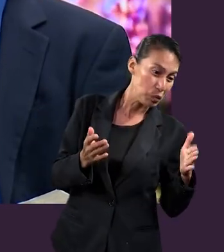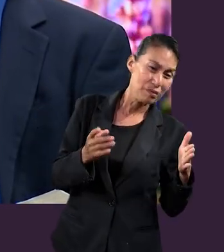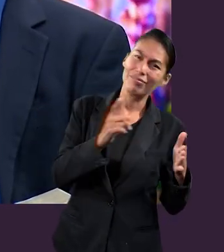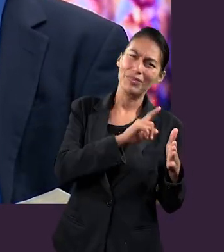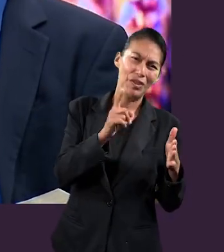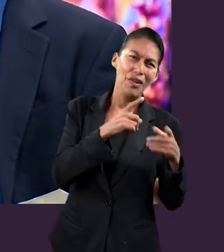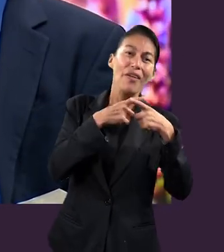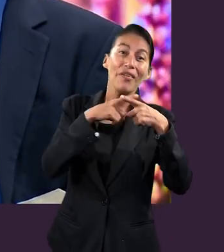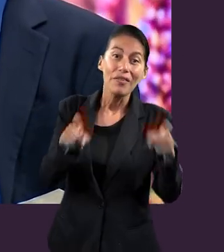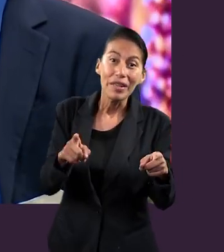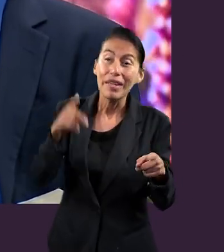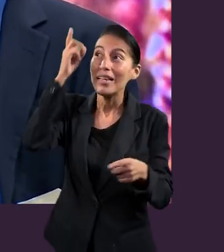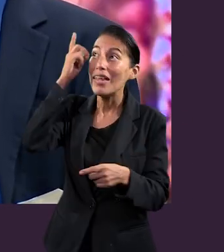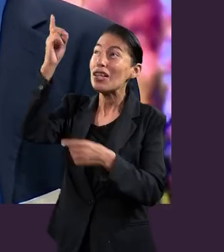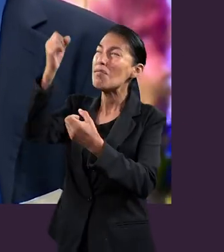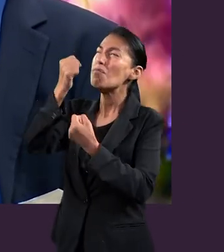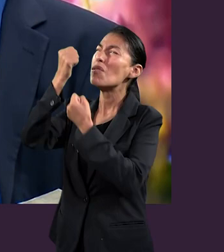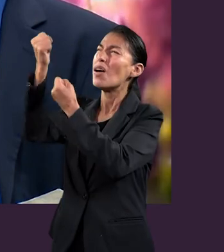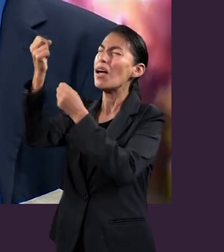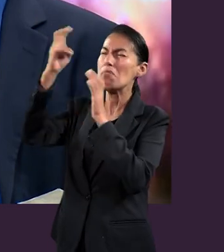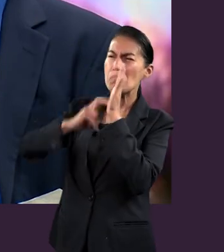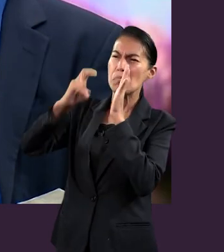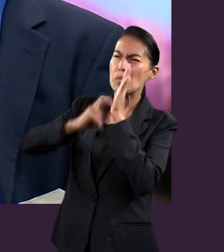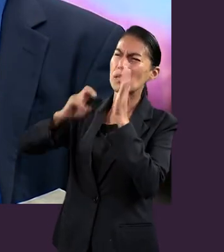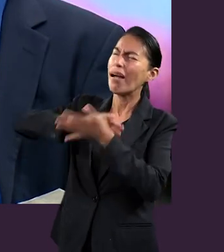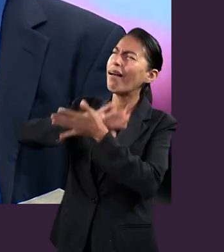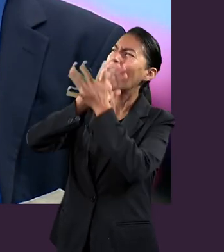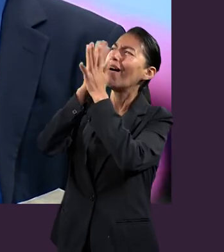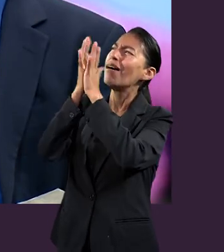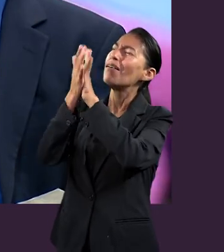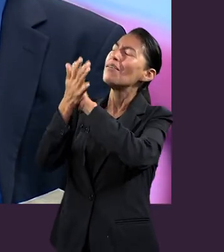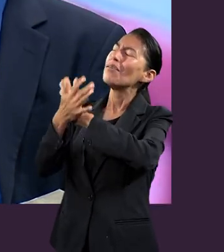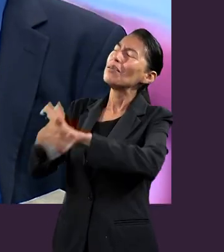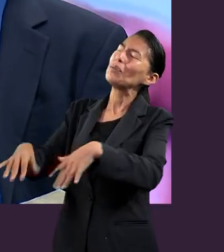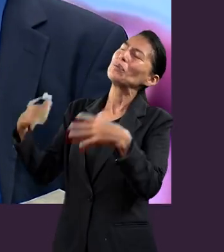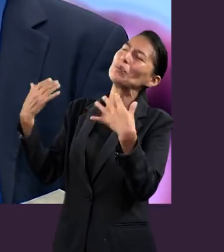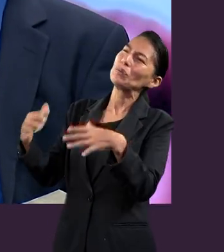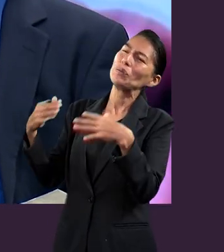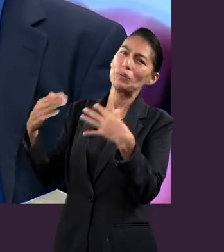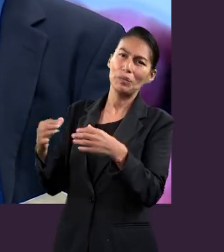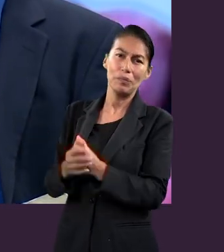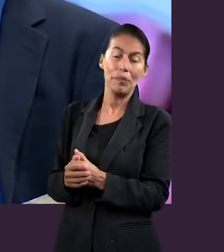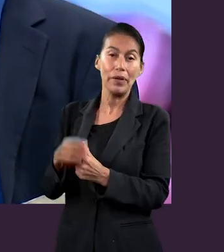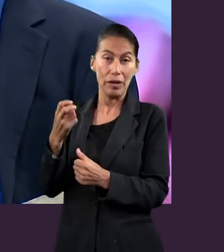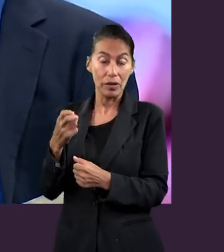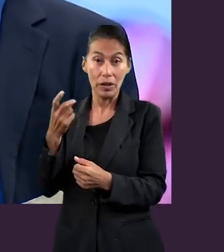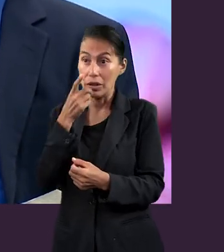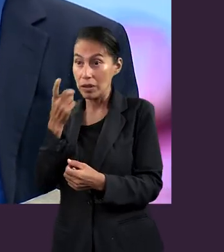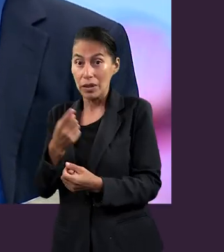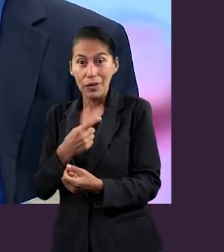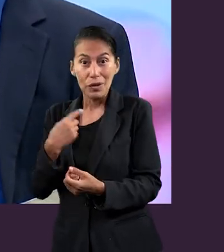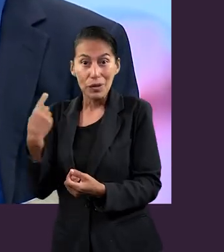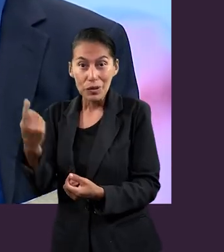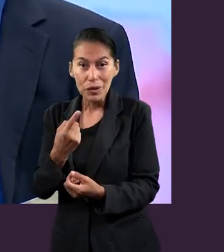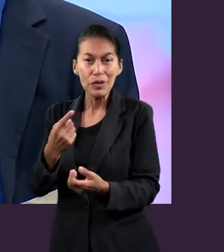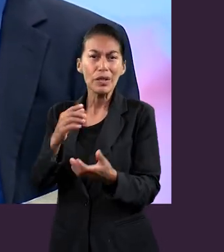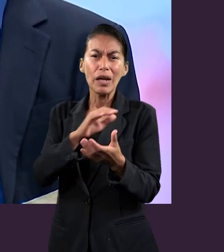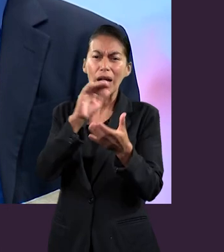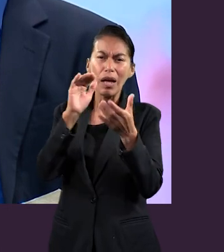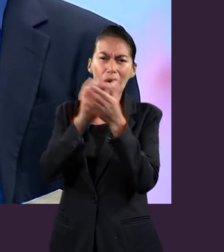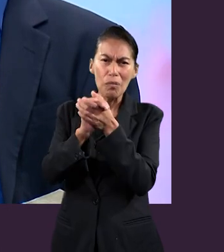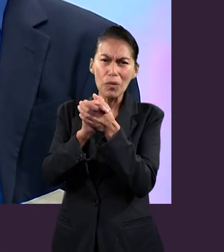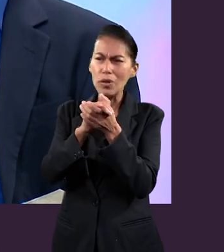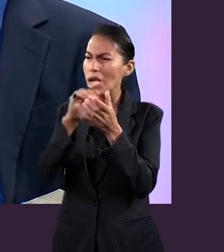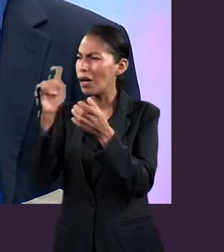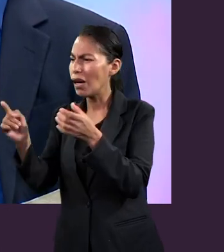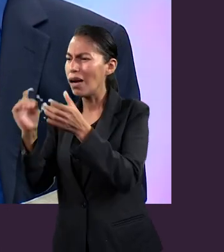antigua en la que vivíamos. Su poder tiene un efecto completamente transformador. Y establece un paradigma de cómo